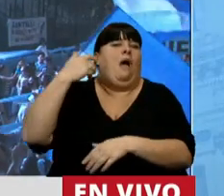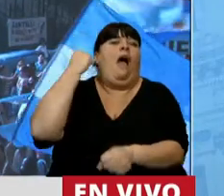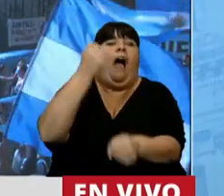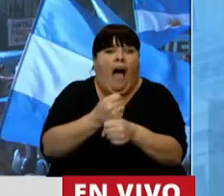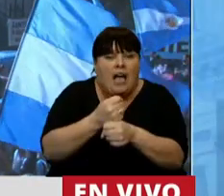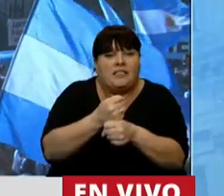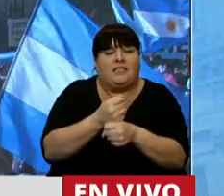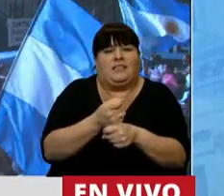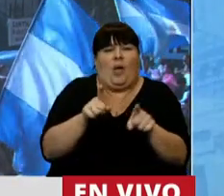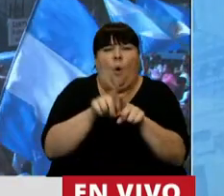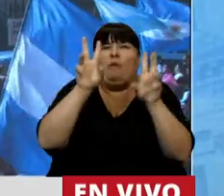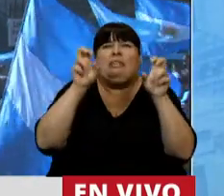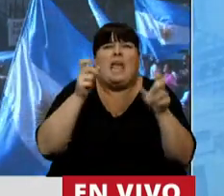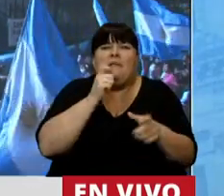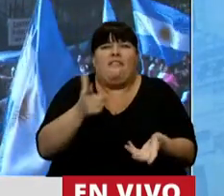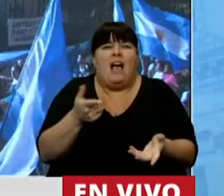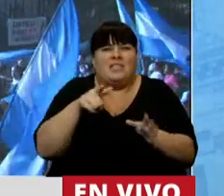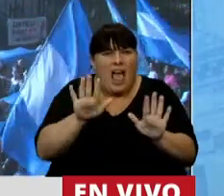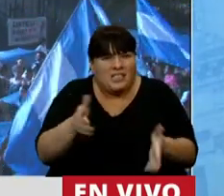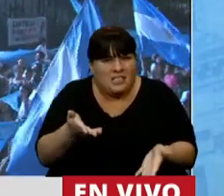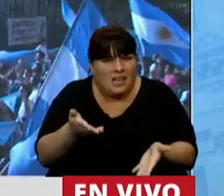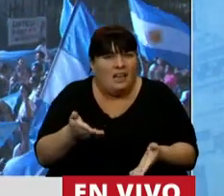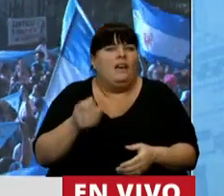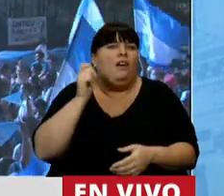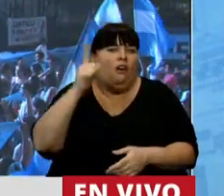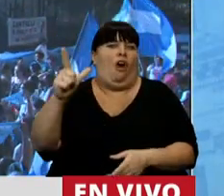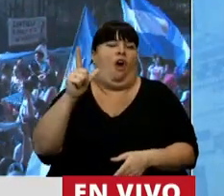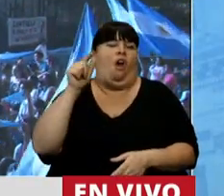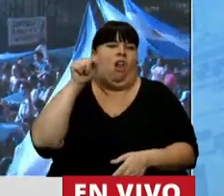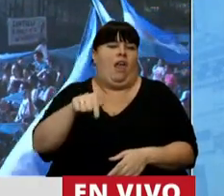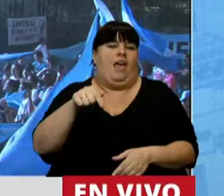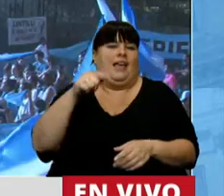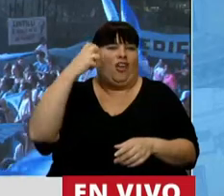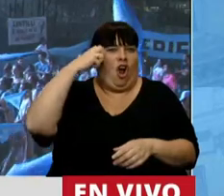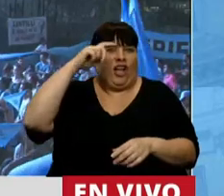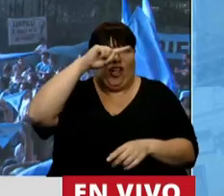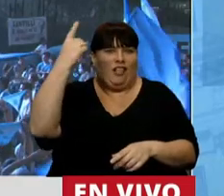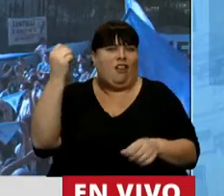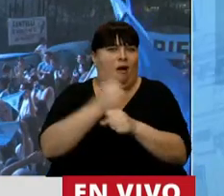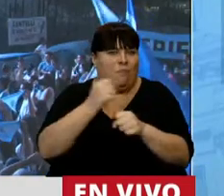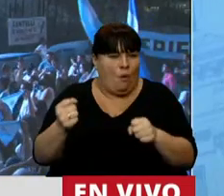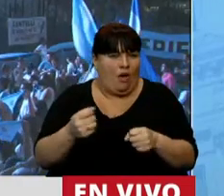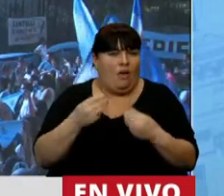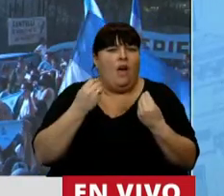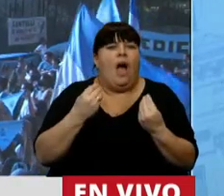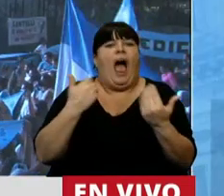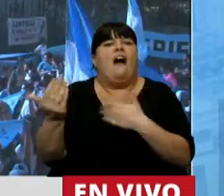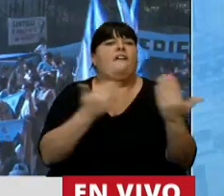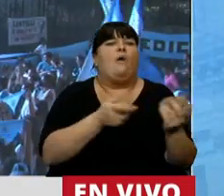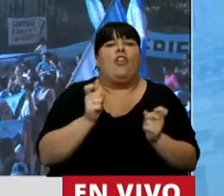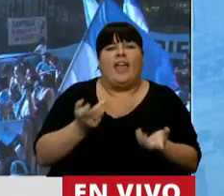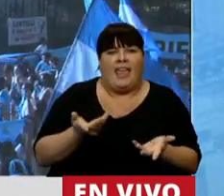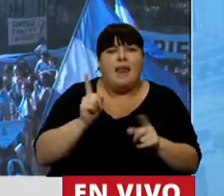que algo tan simple como esto estuviera consagrado en el Congreso de la Nación. ¿Y de qué lado hubiera estado